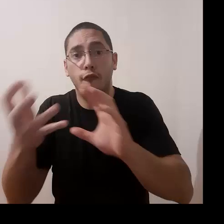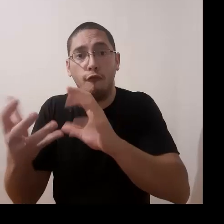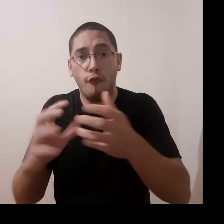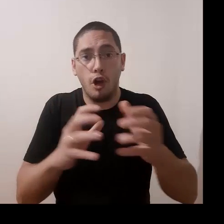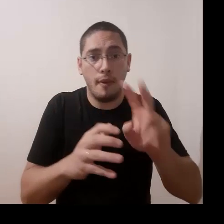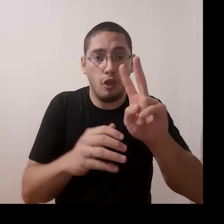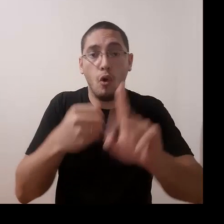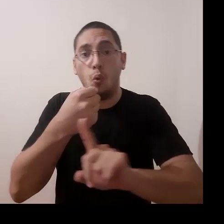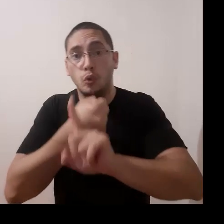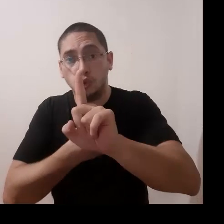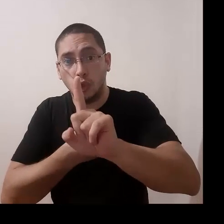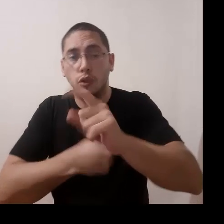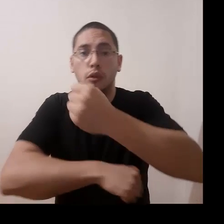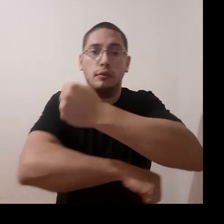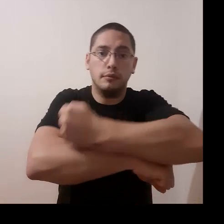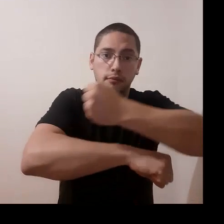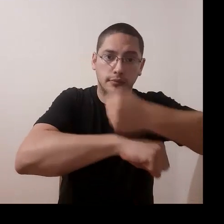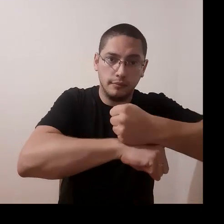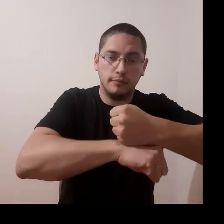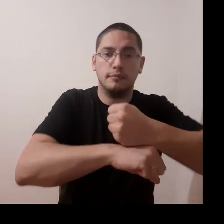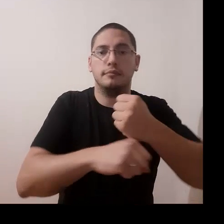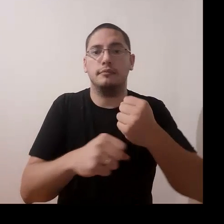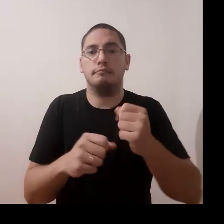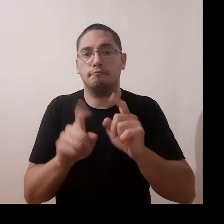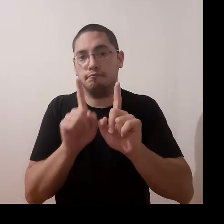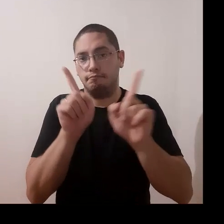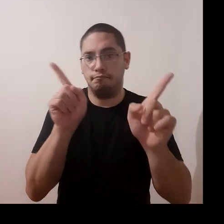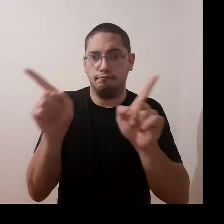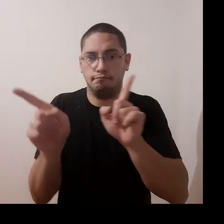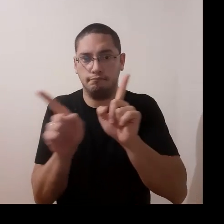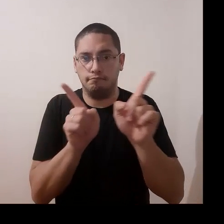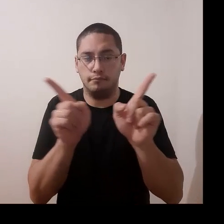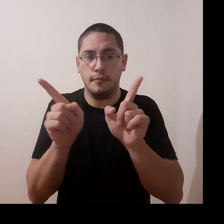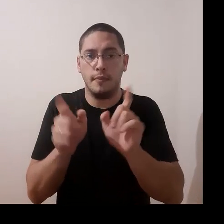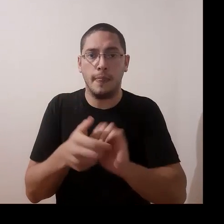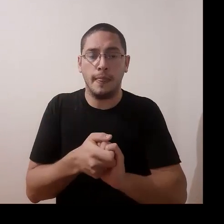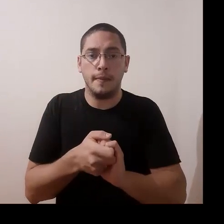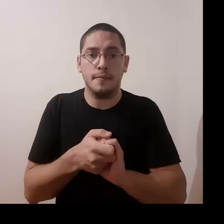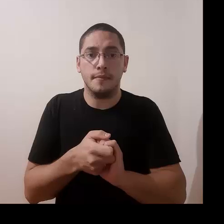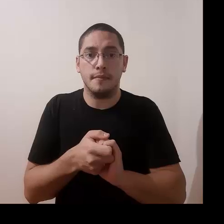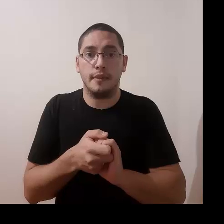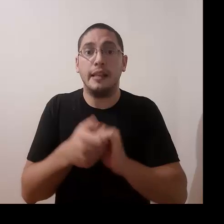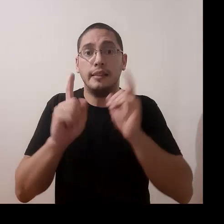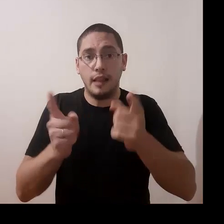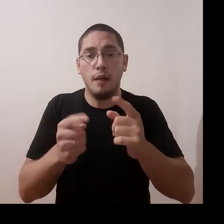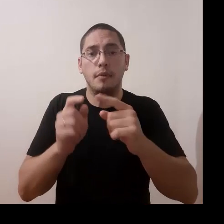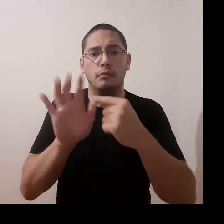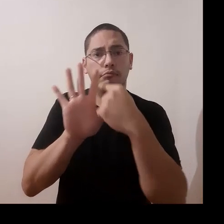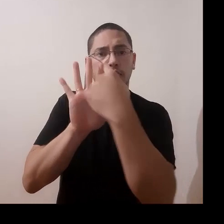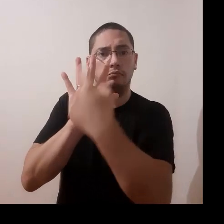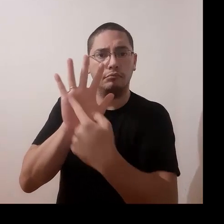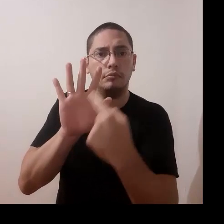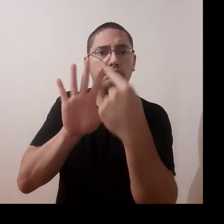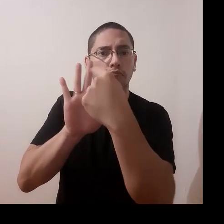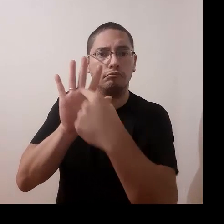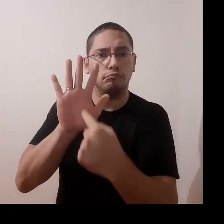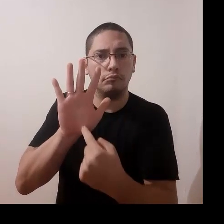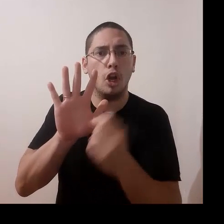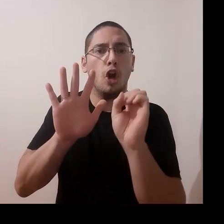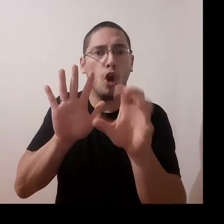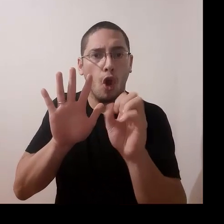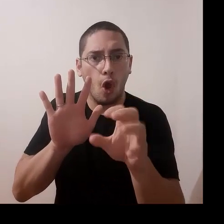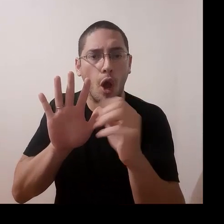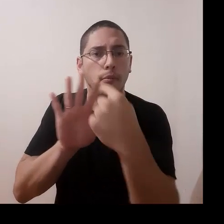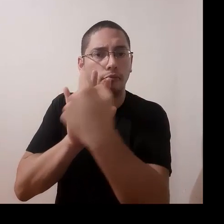con guillot a la izquierda y como cordón a la derecha. Y ven el sistema radicular, etc.